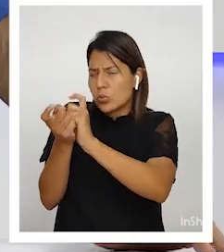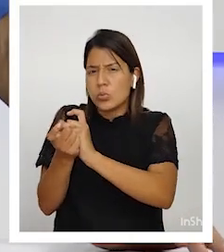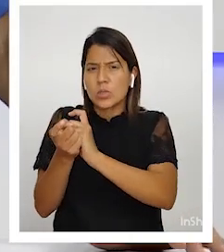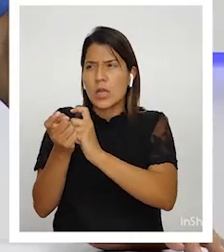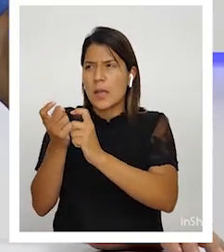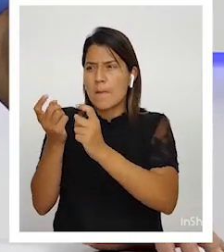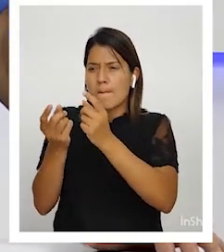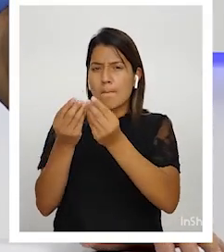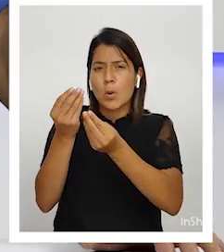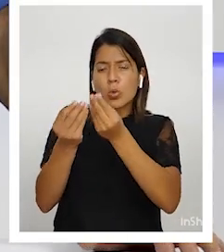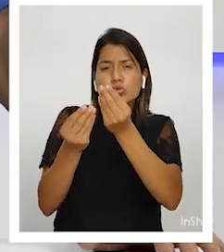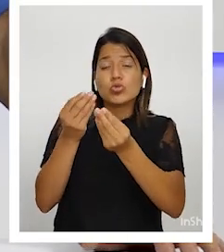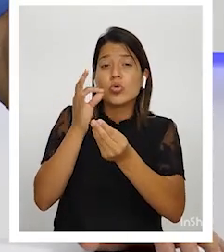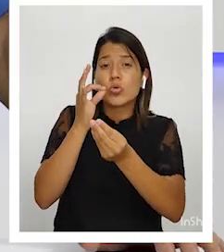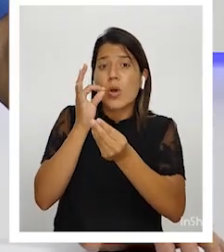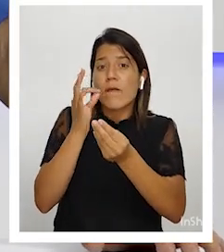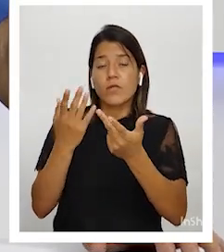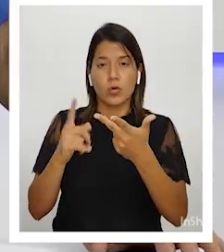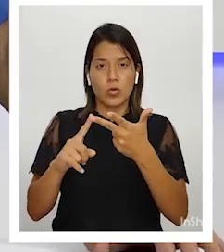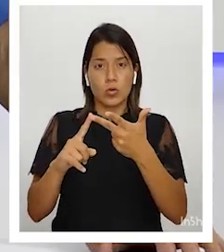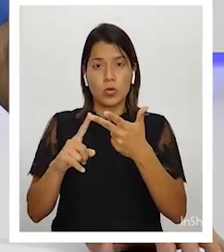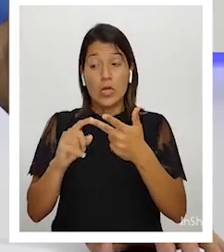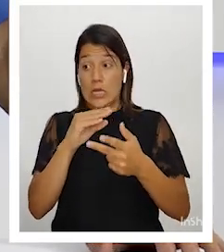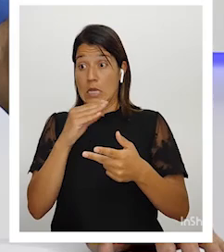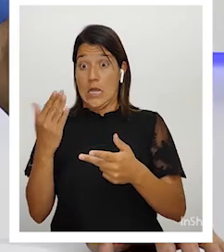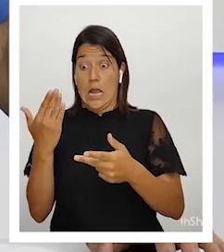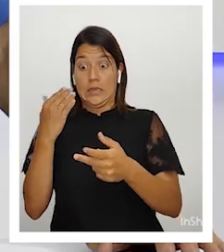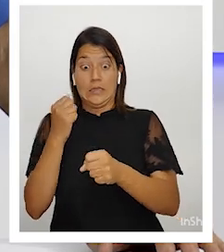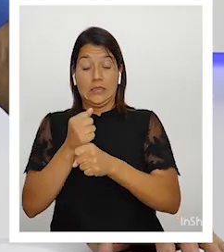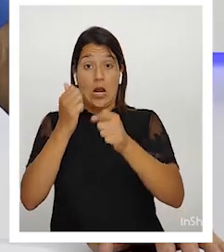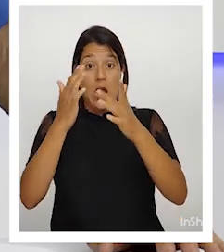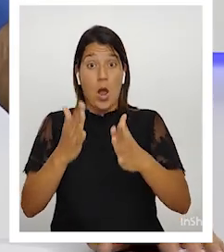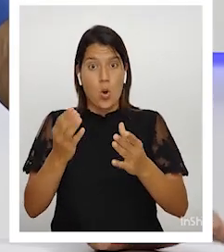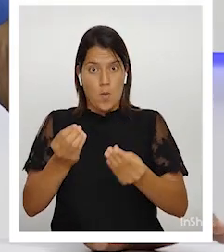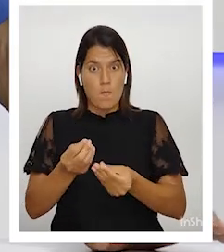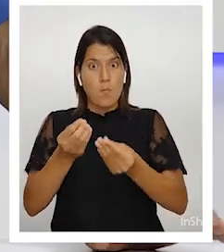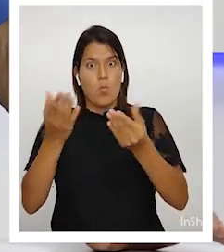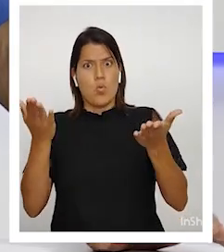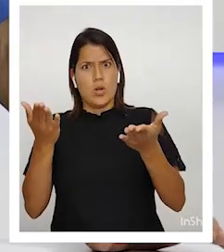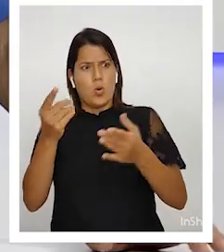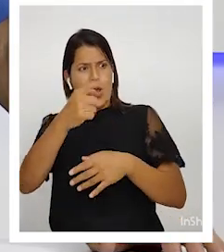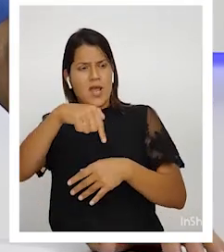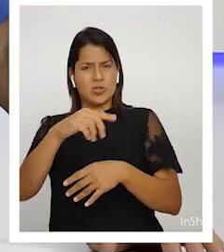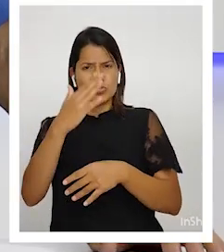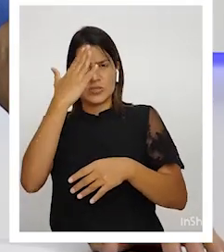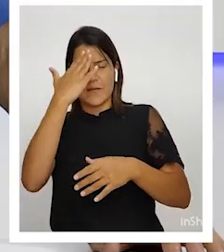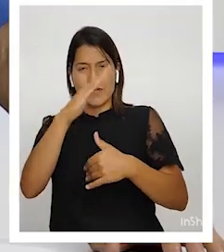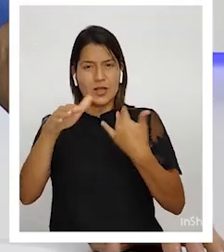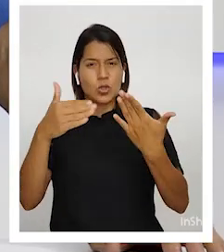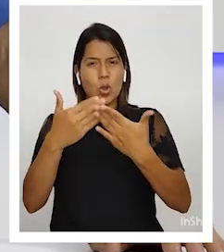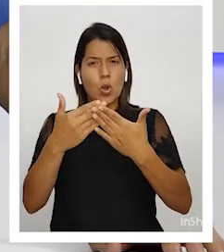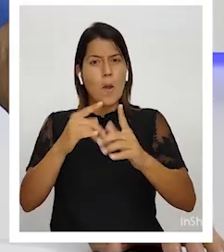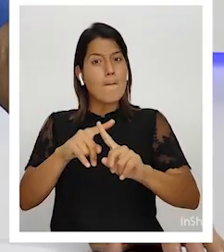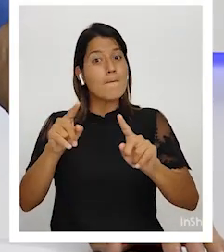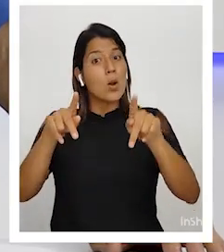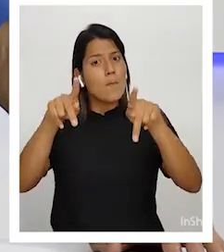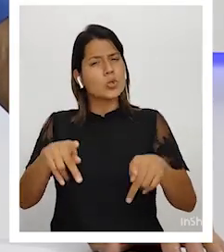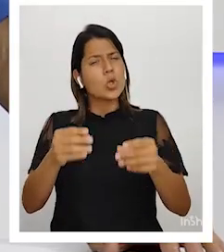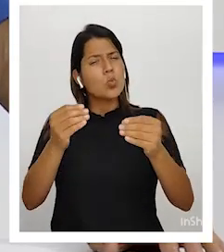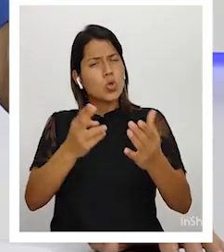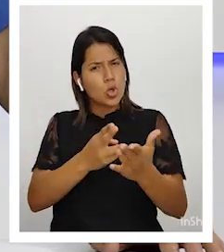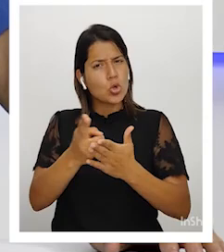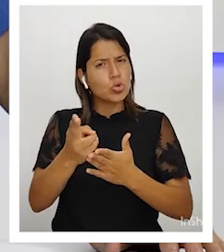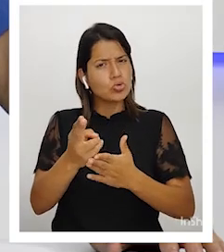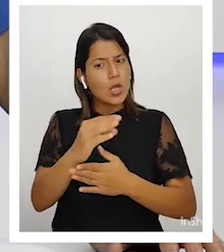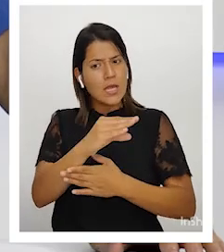agrícola. Y los empleados públicos eran gente, pues sabía de todo, pero era gente muy honesta y estaba